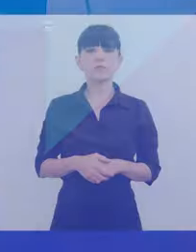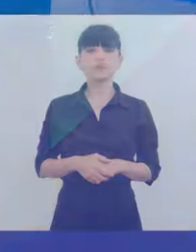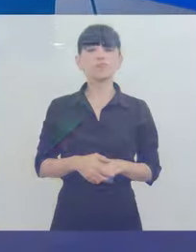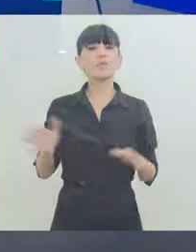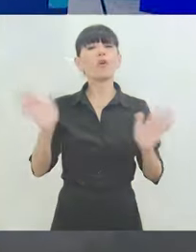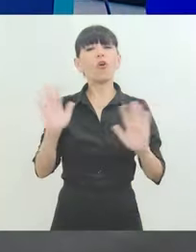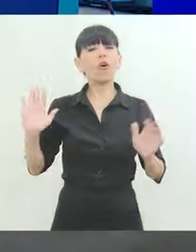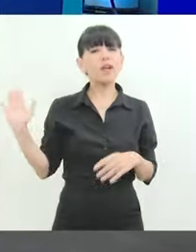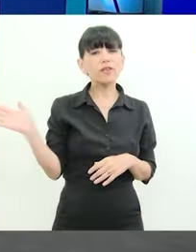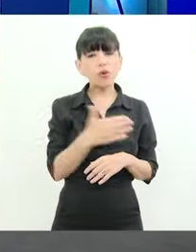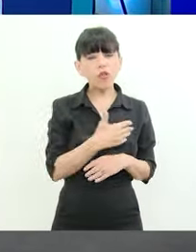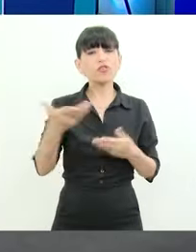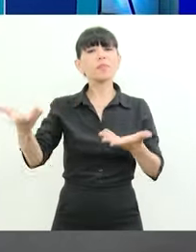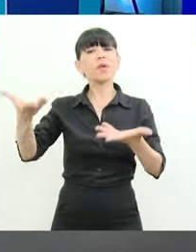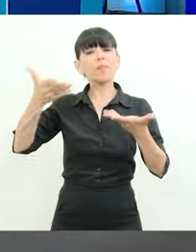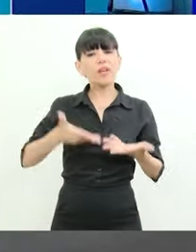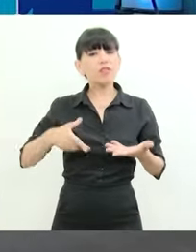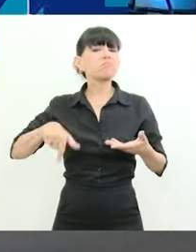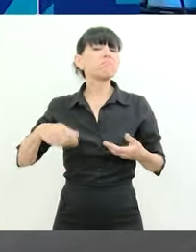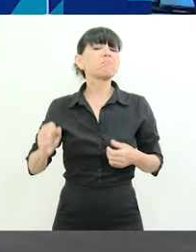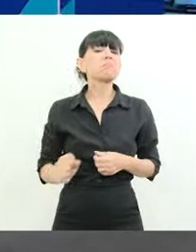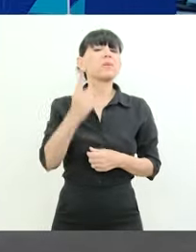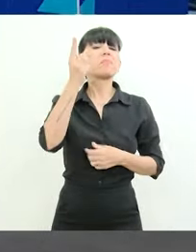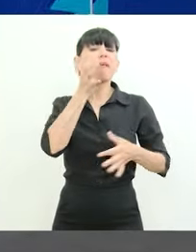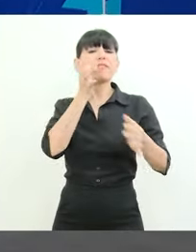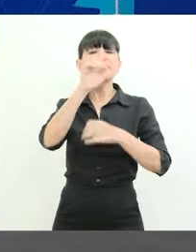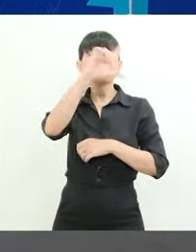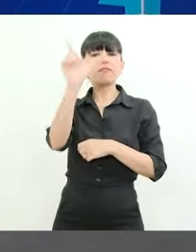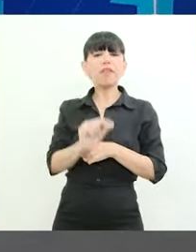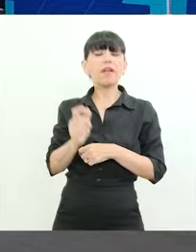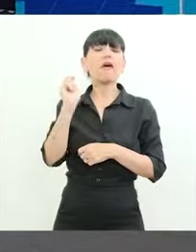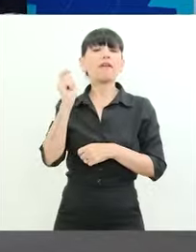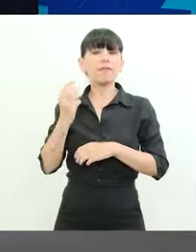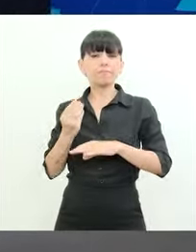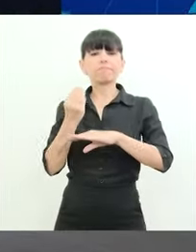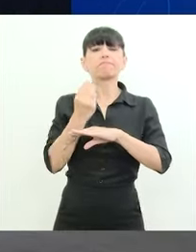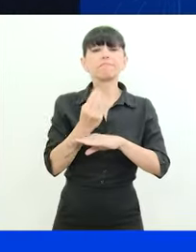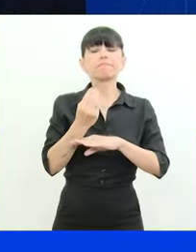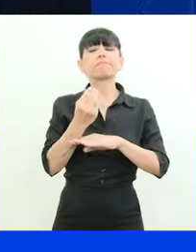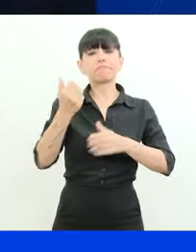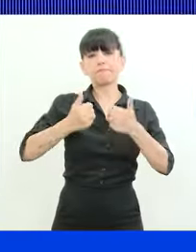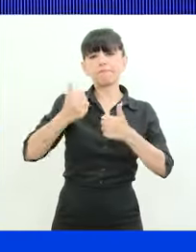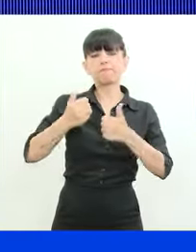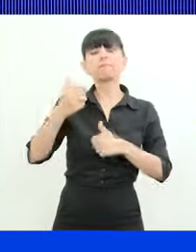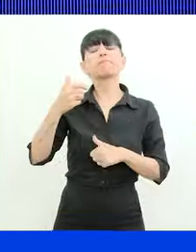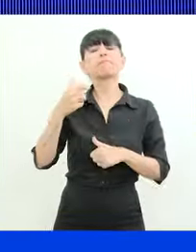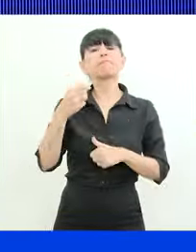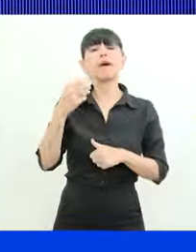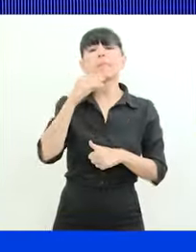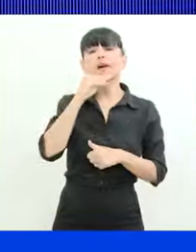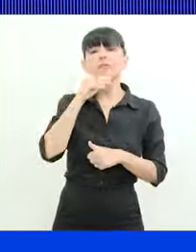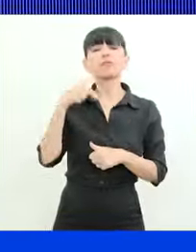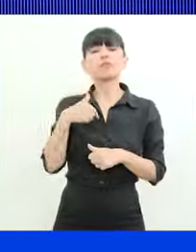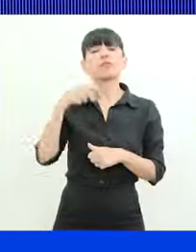Hola a todos. Bienvenidos a la primera entrevista federal al candidato presidencial Sergio Massa. Soy Evangelina